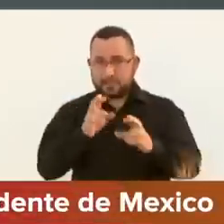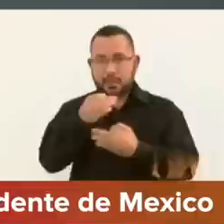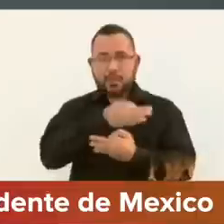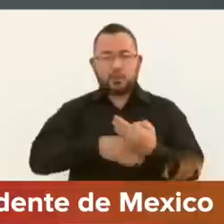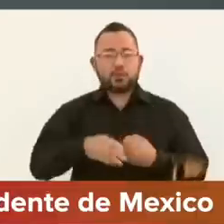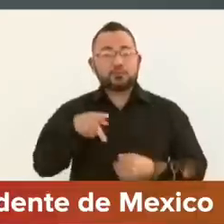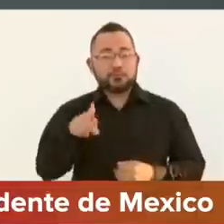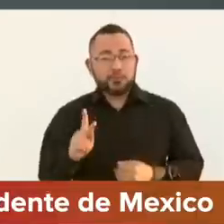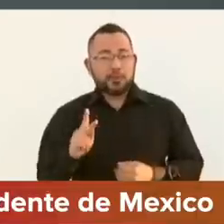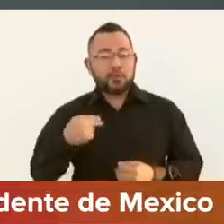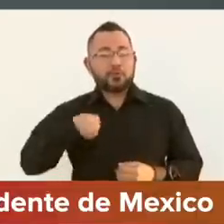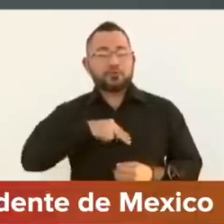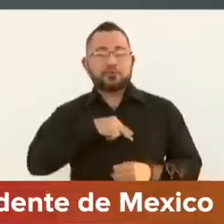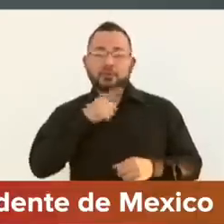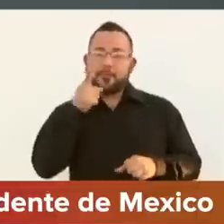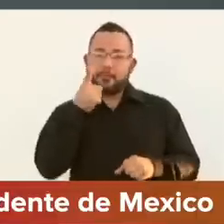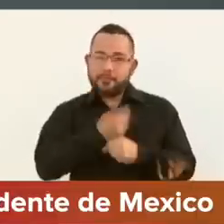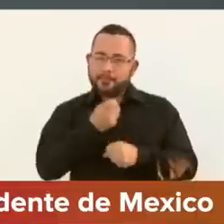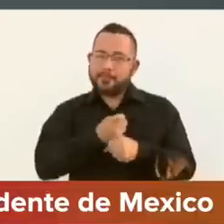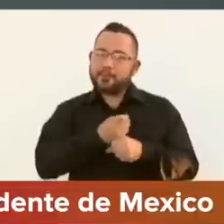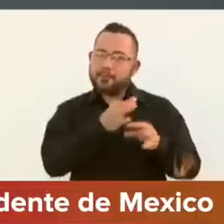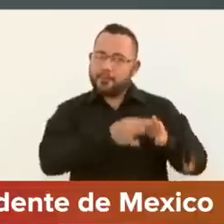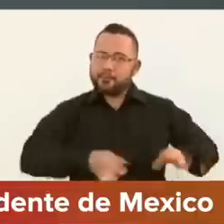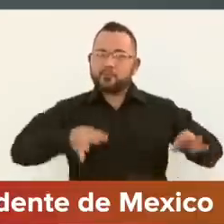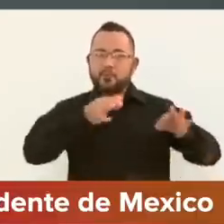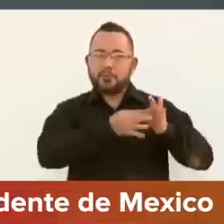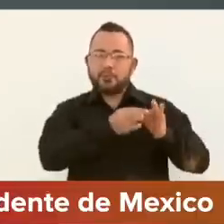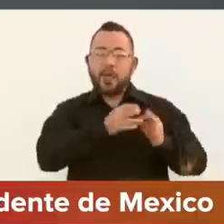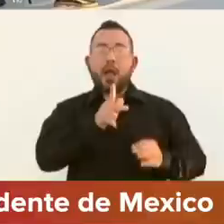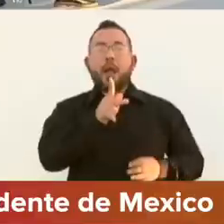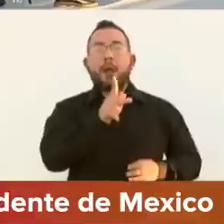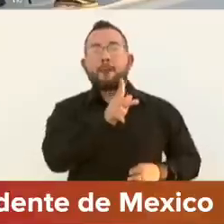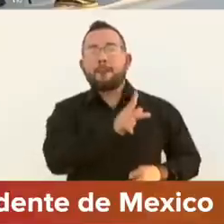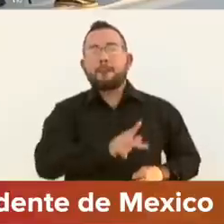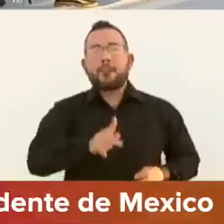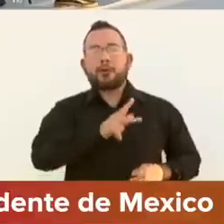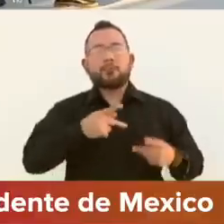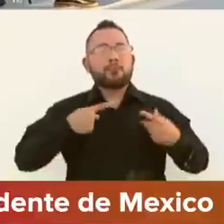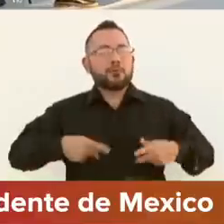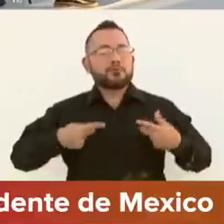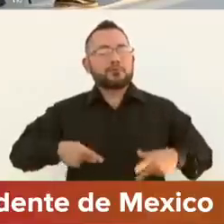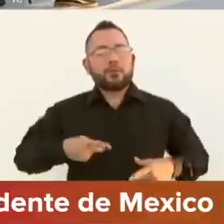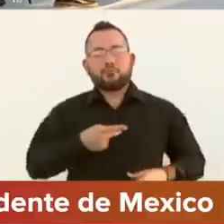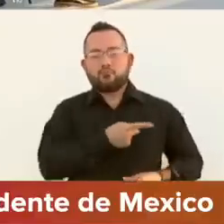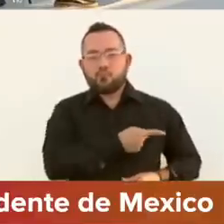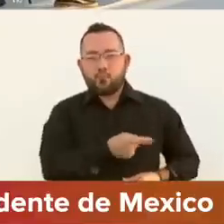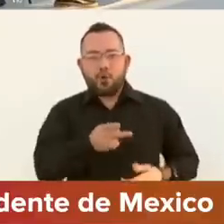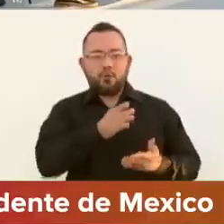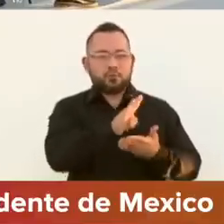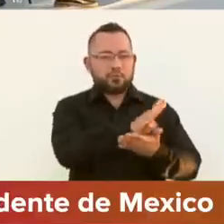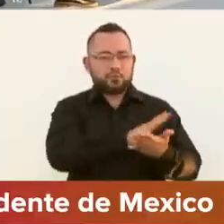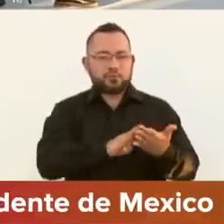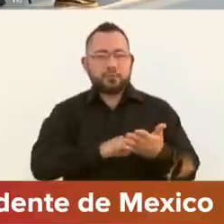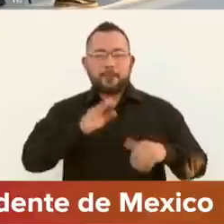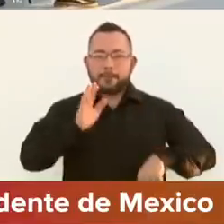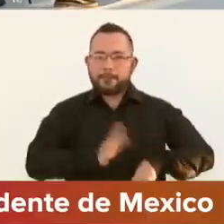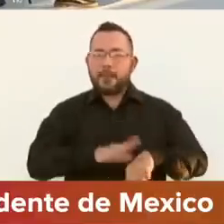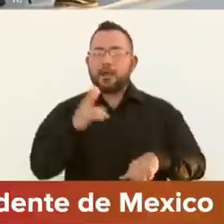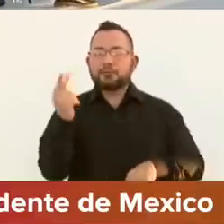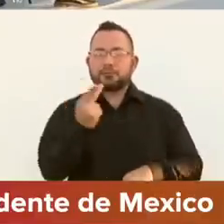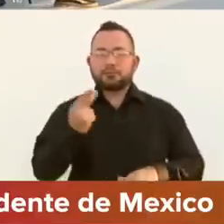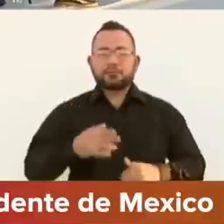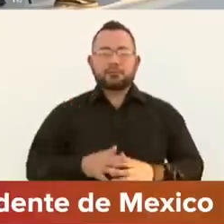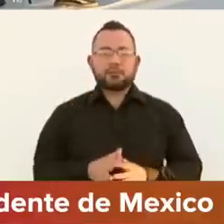pero tenemos que darle preferencia a los pobres, a los que más lo necesitan.